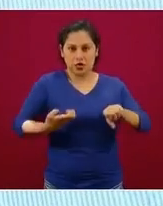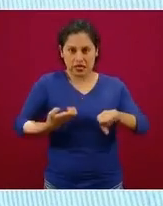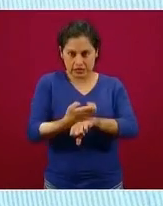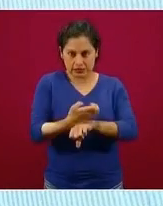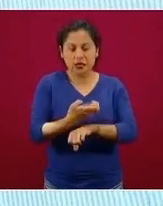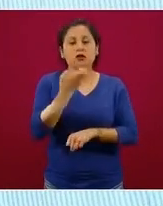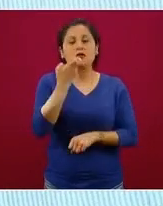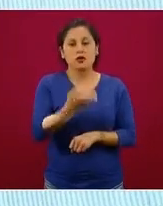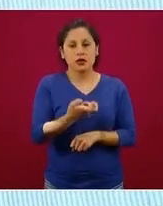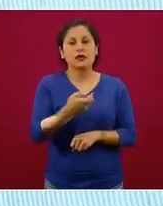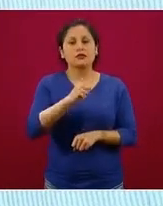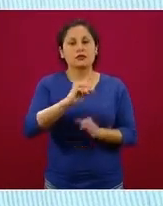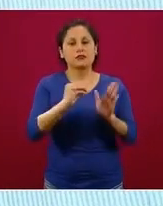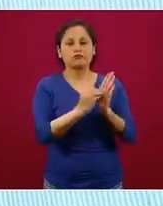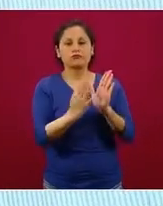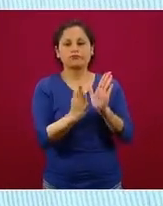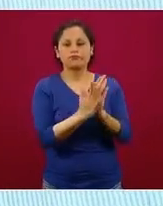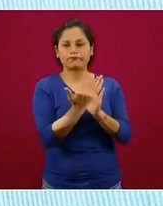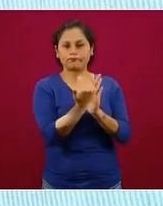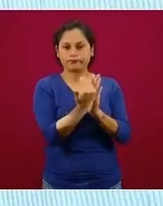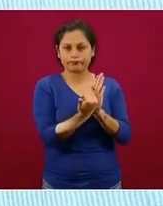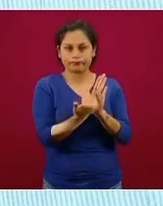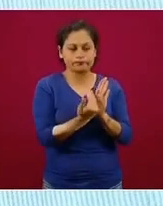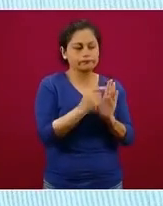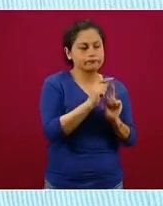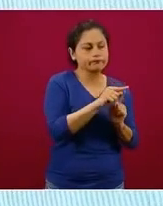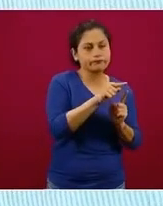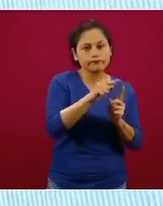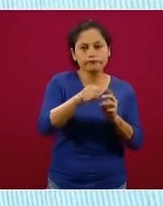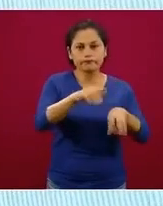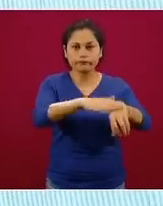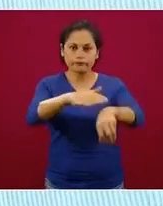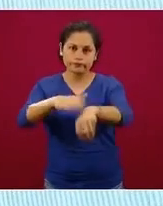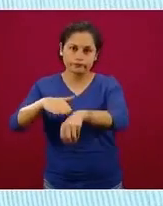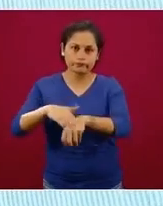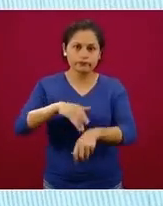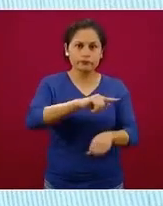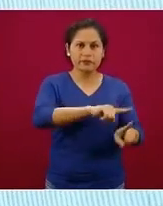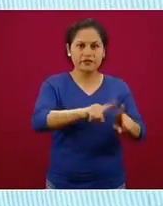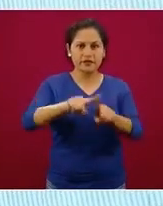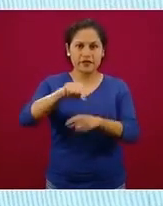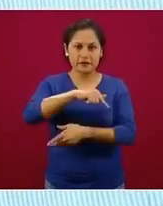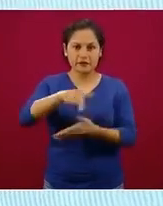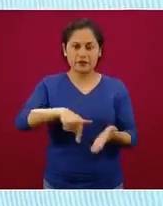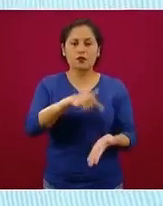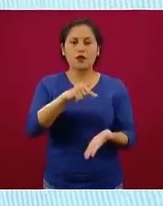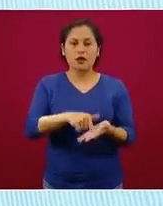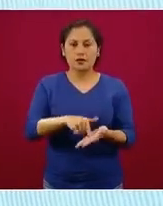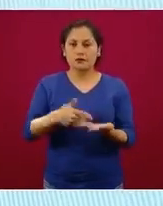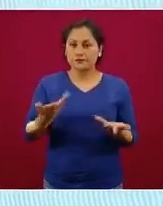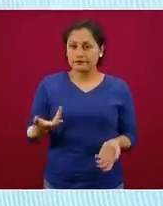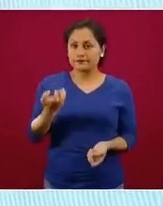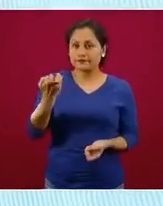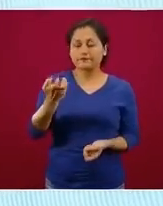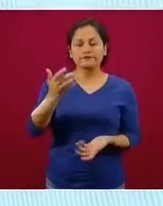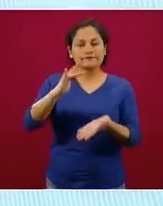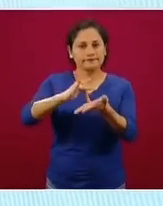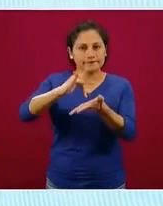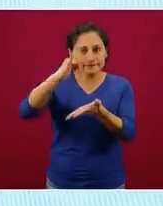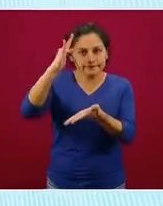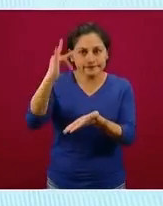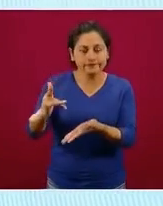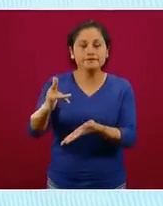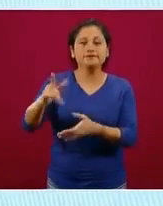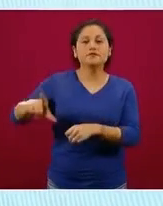estado en proceso de implantación. Aquí aprovecho para reconocer la importante contribución del gobernador Carlos